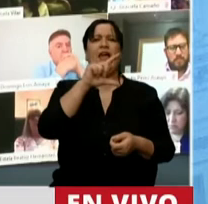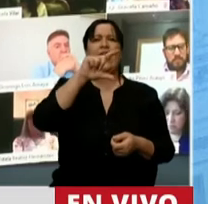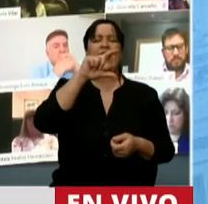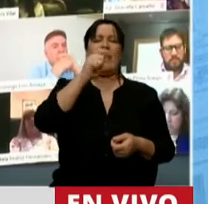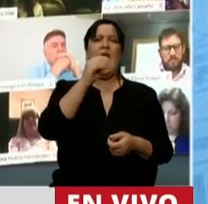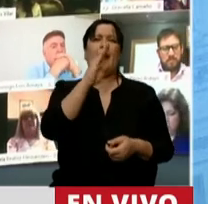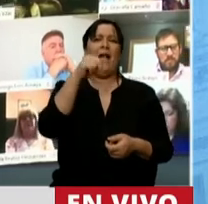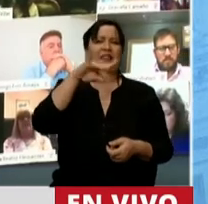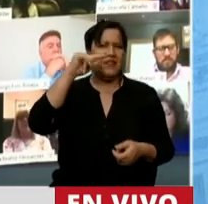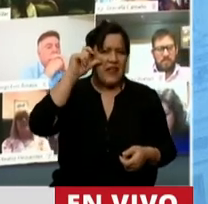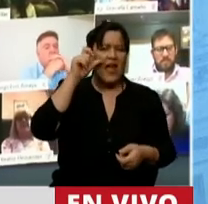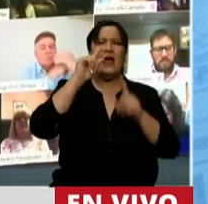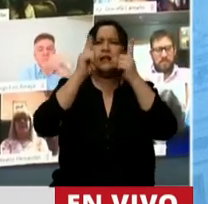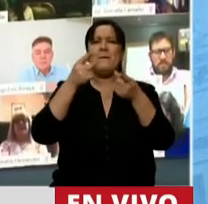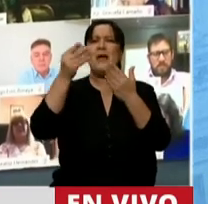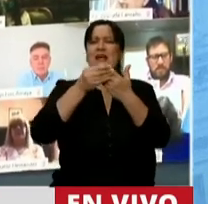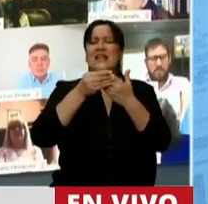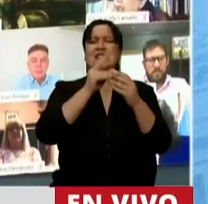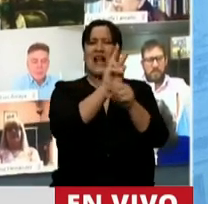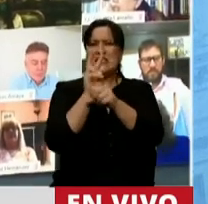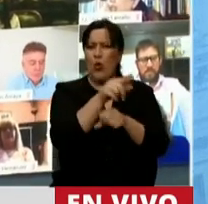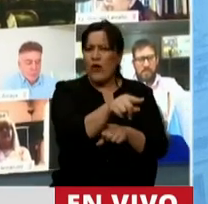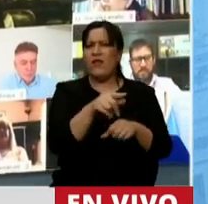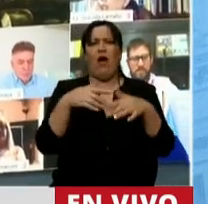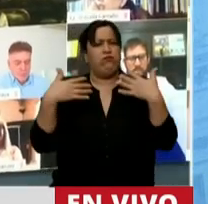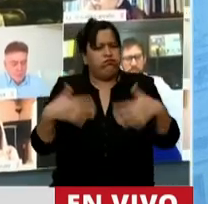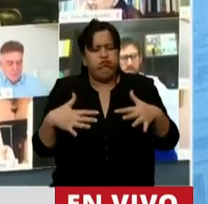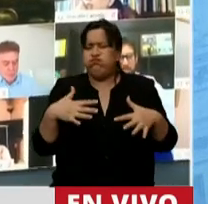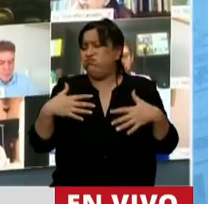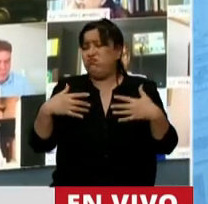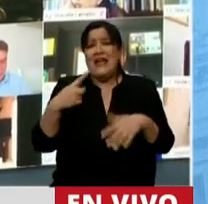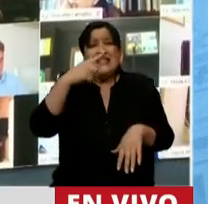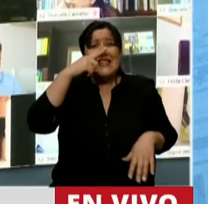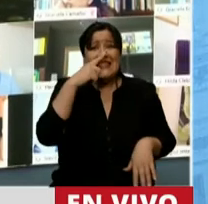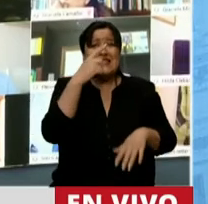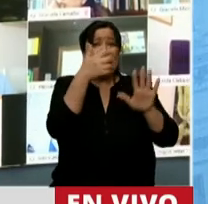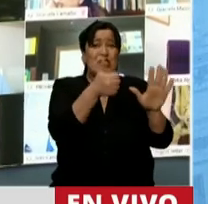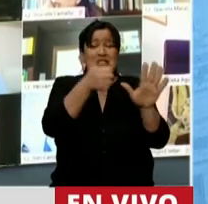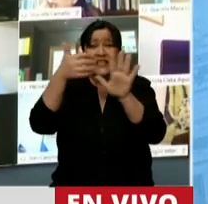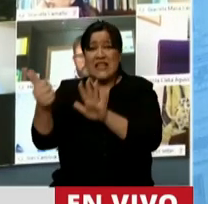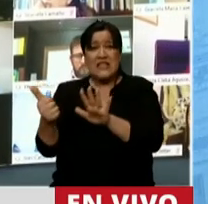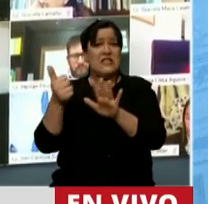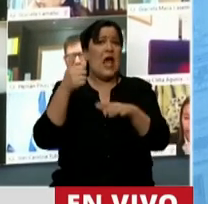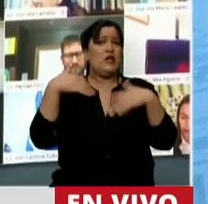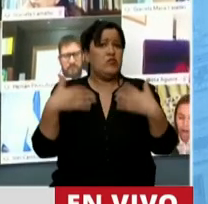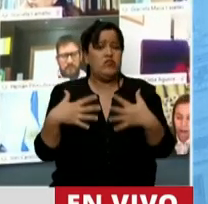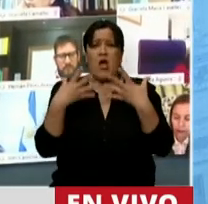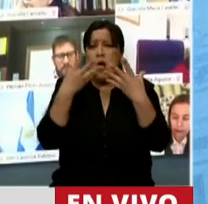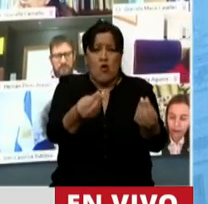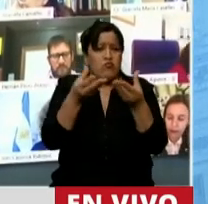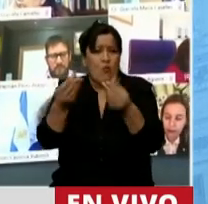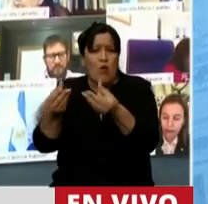45 integrantes de Albatro. Bueno, enorme. 766 tareas de apoyo a la comunidad